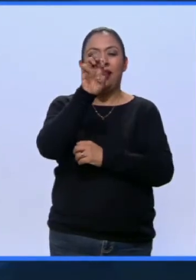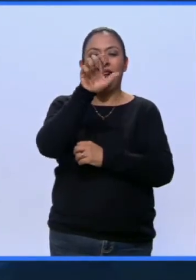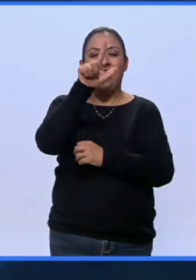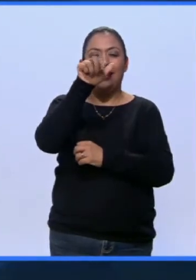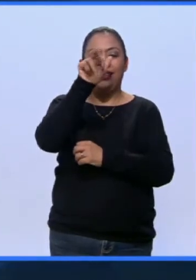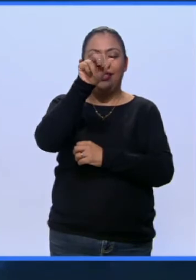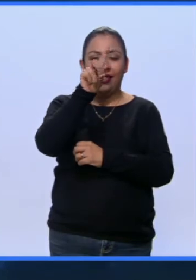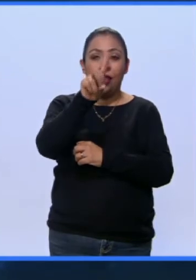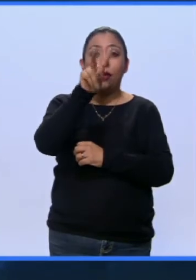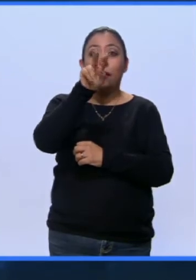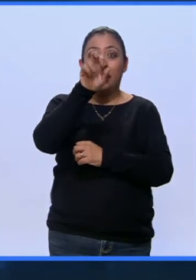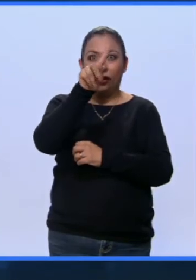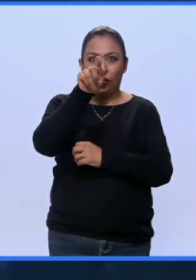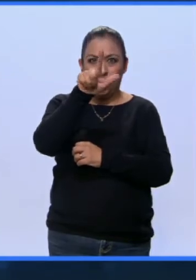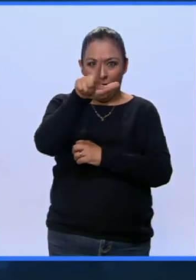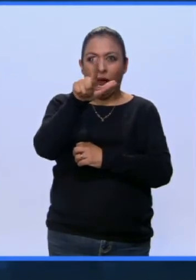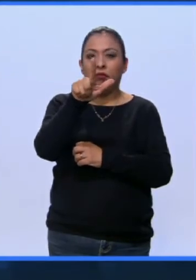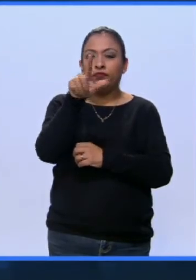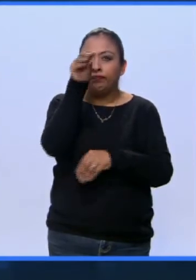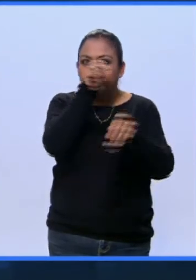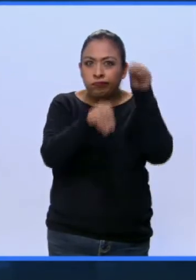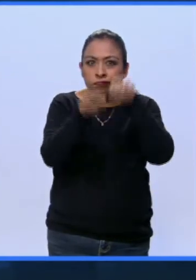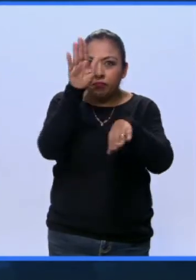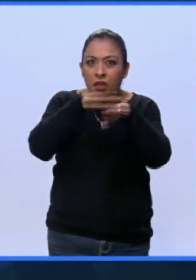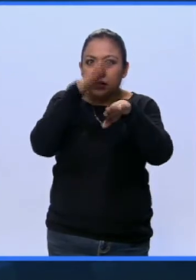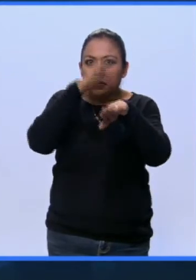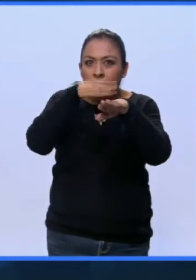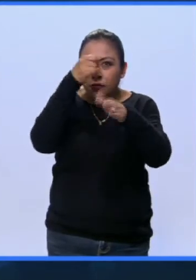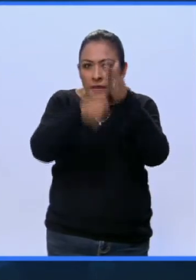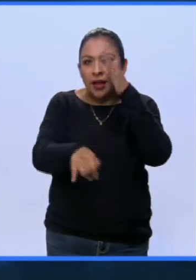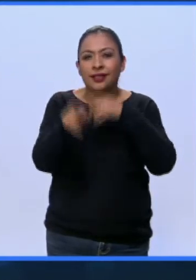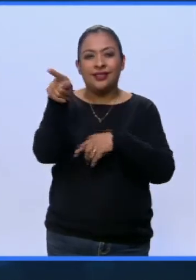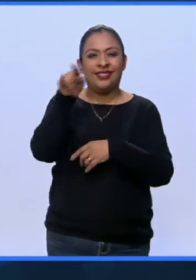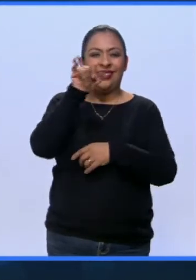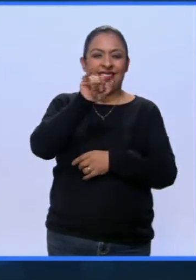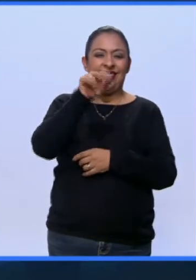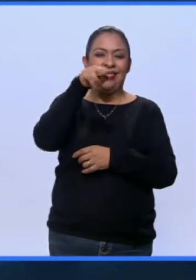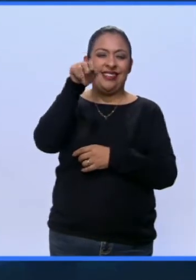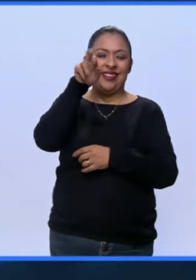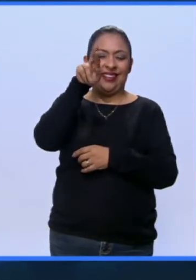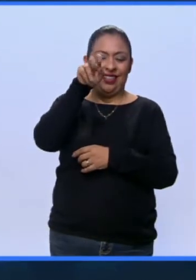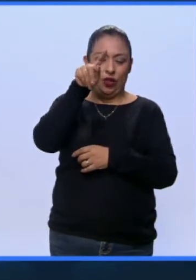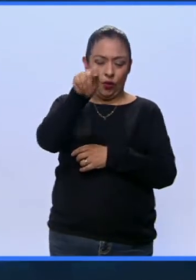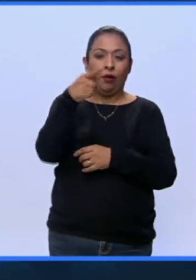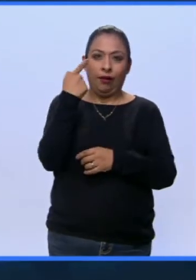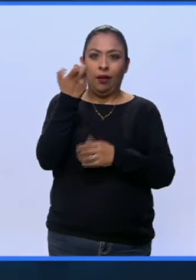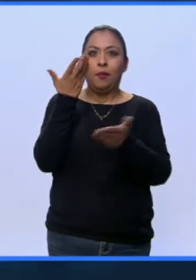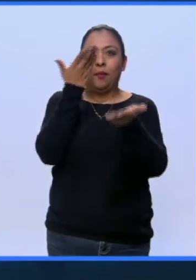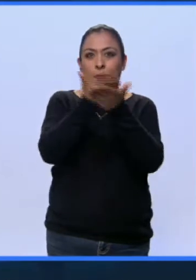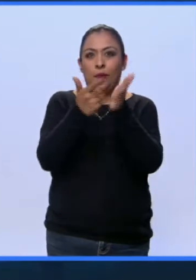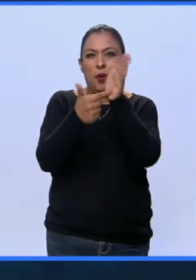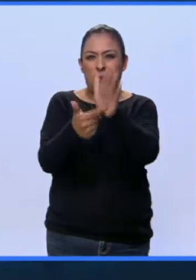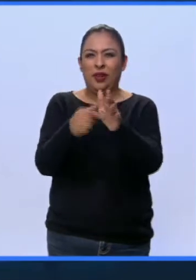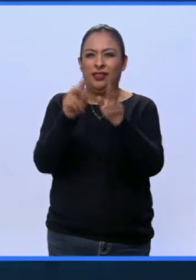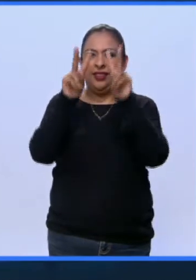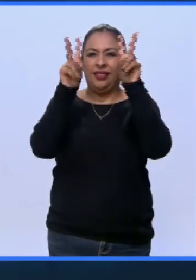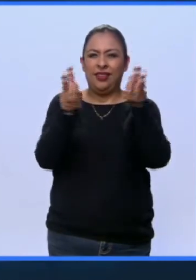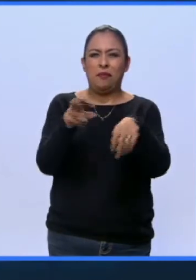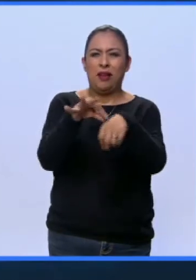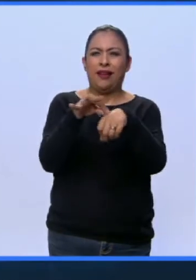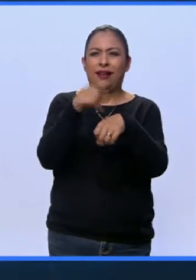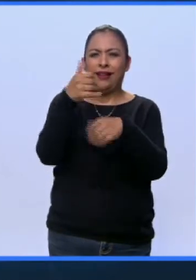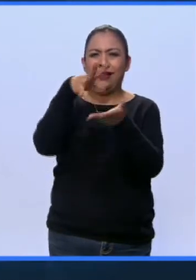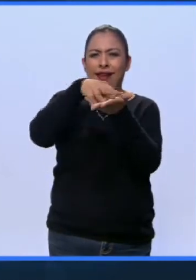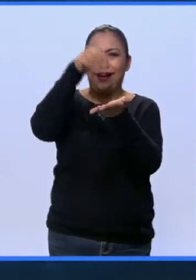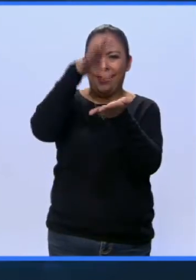desarrollando más y nuestro compatriota de Ñarretu tiene su carne y arena, ¿no? Que va a estar